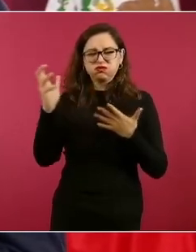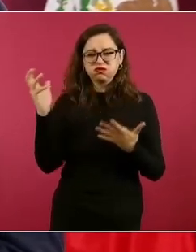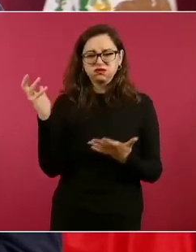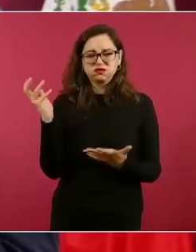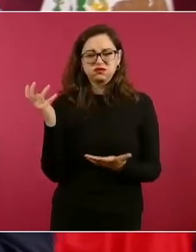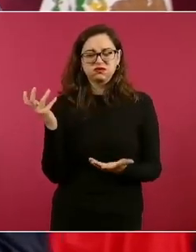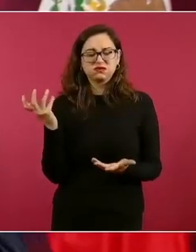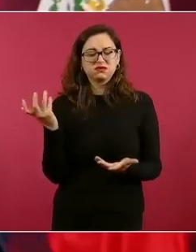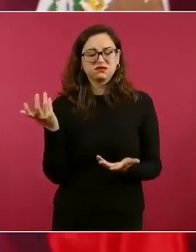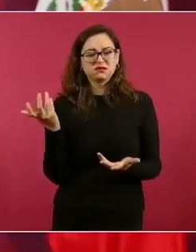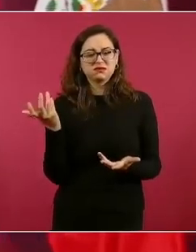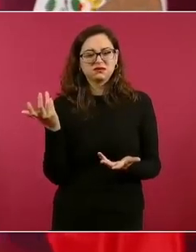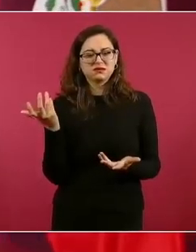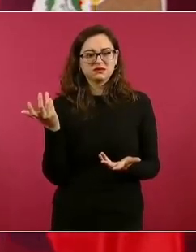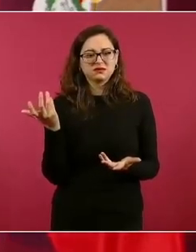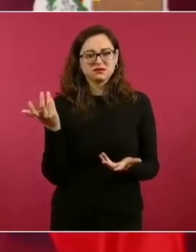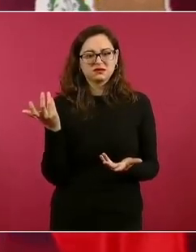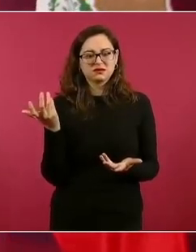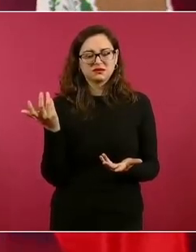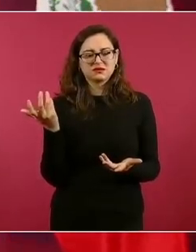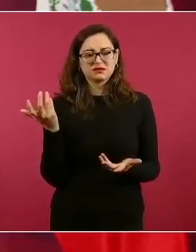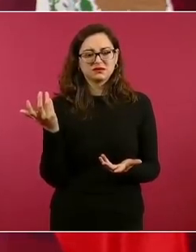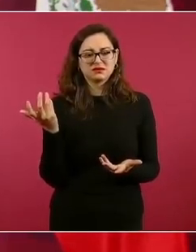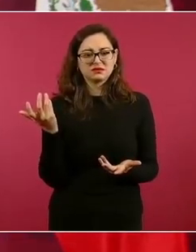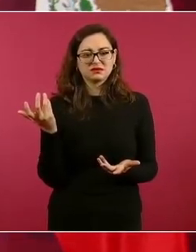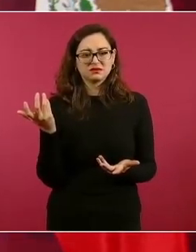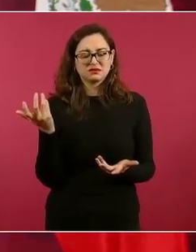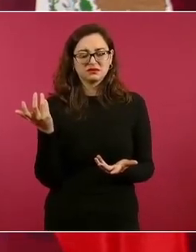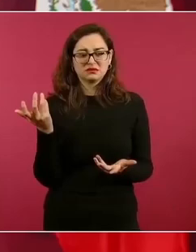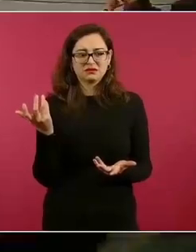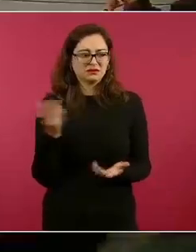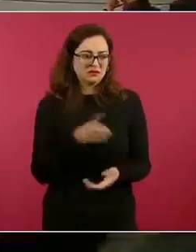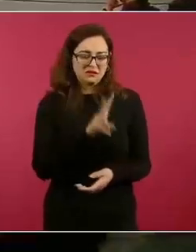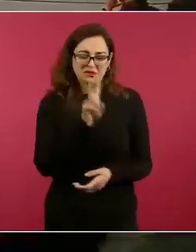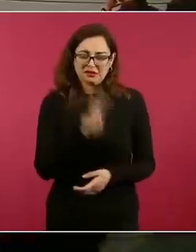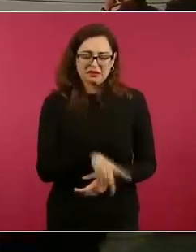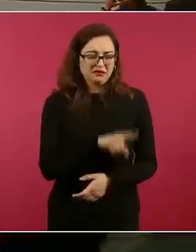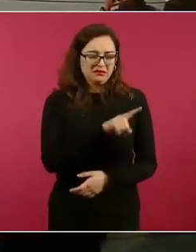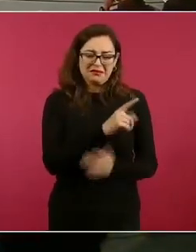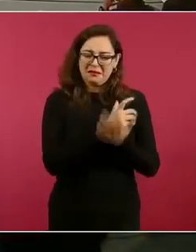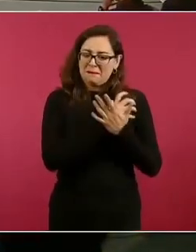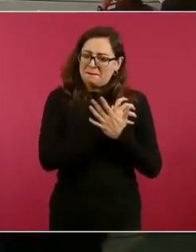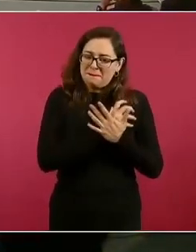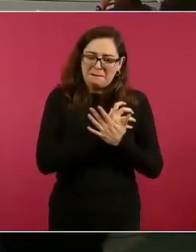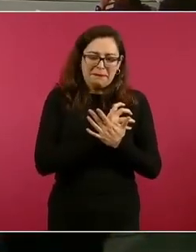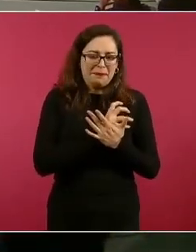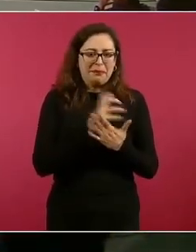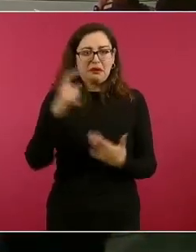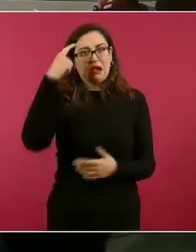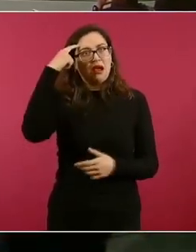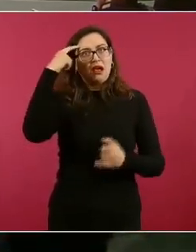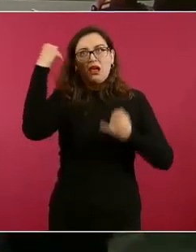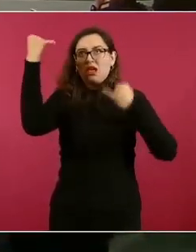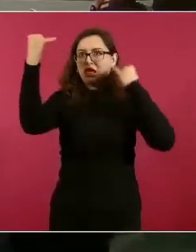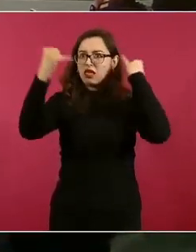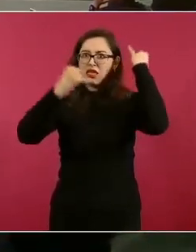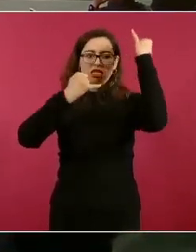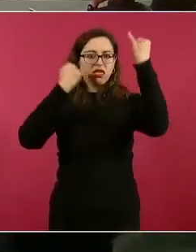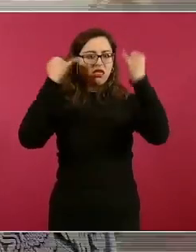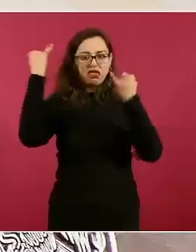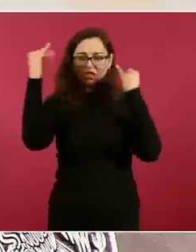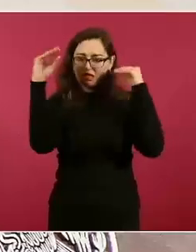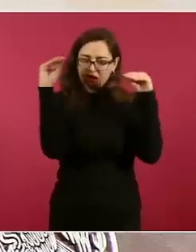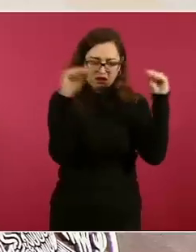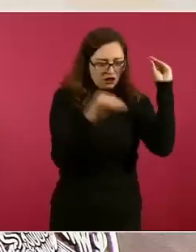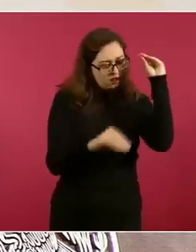llaman ustedes volada, pues sólo se